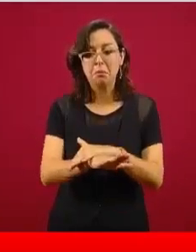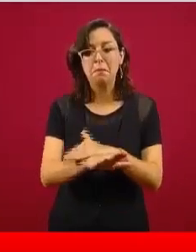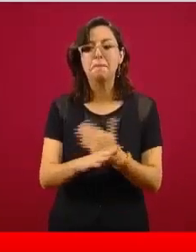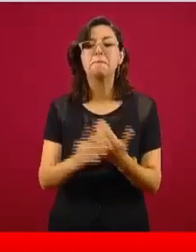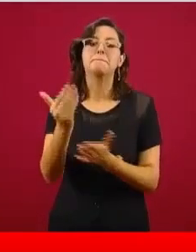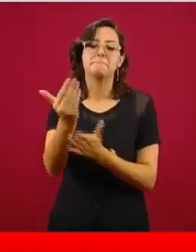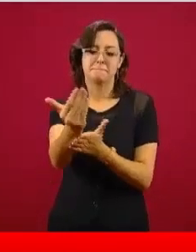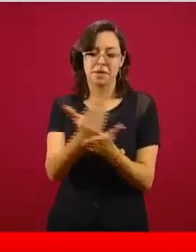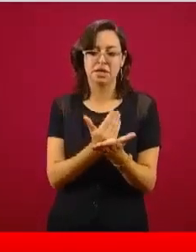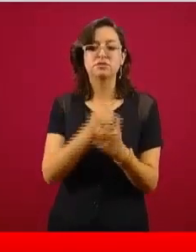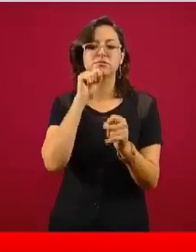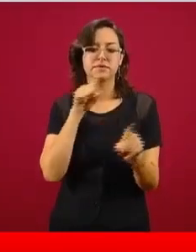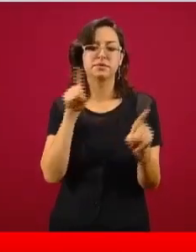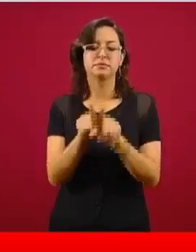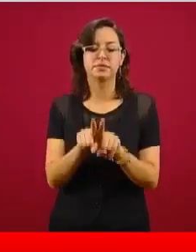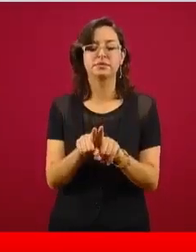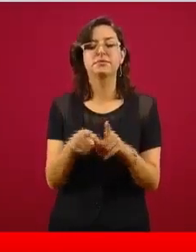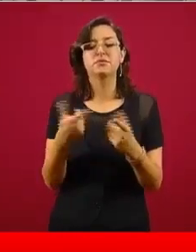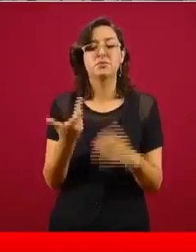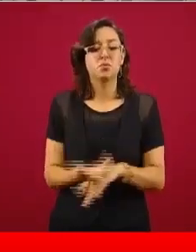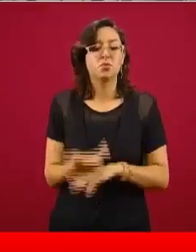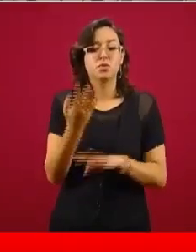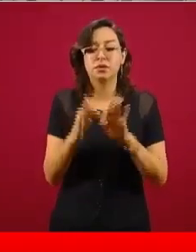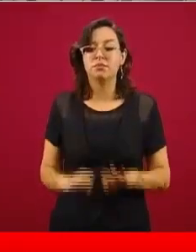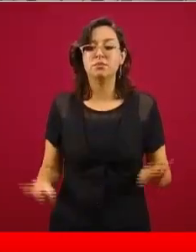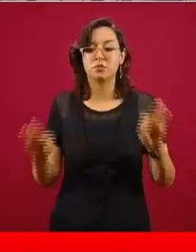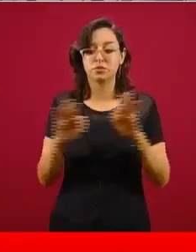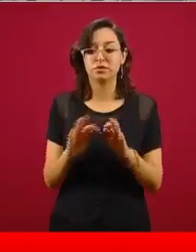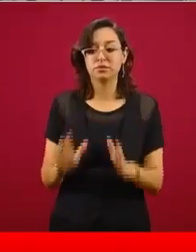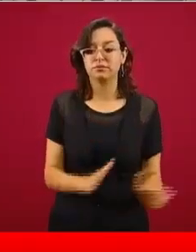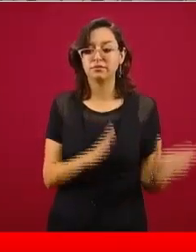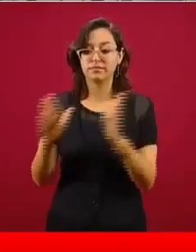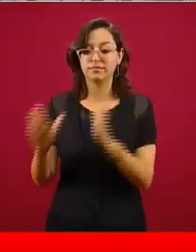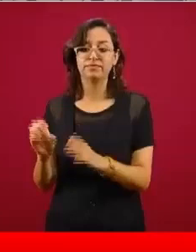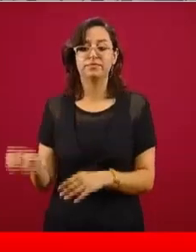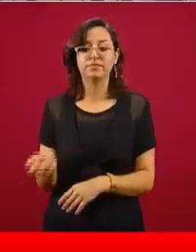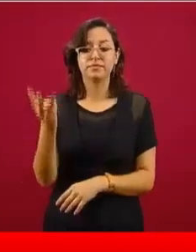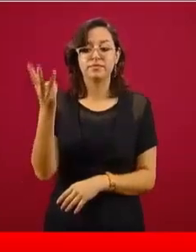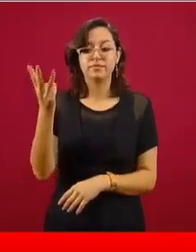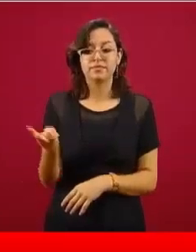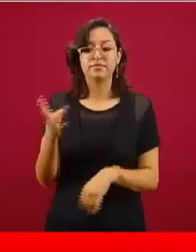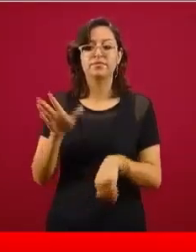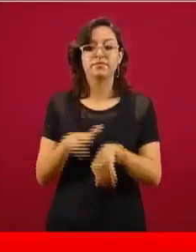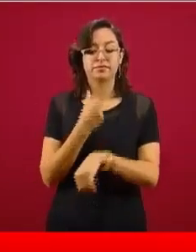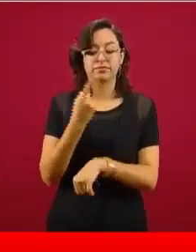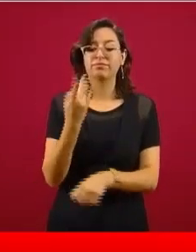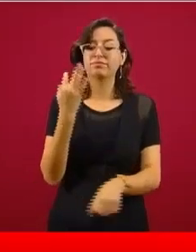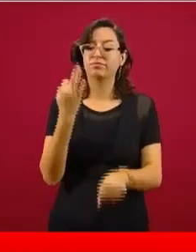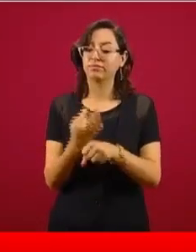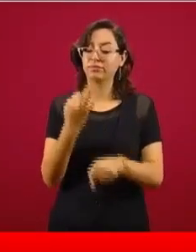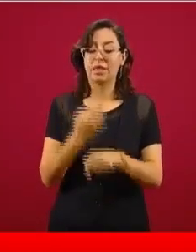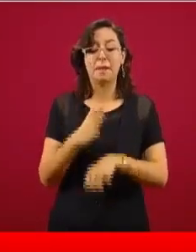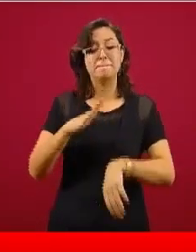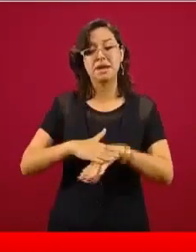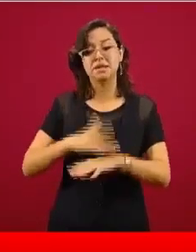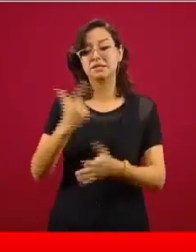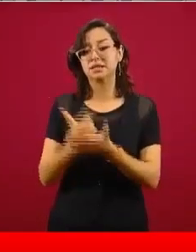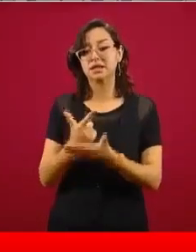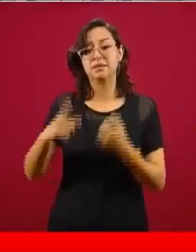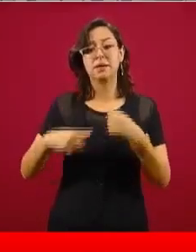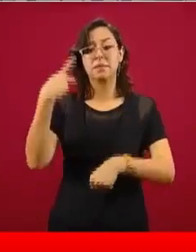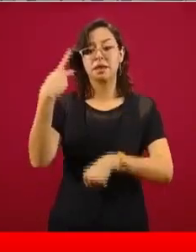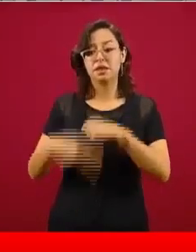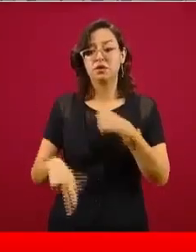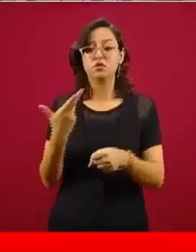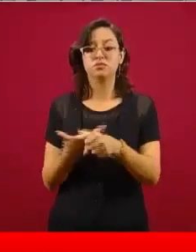y ser atendidas, lo cual es muy, muy importante en la fase tres, porque es donde existe el riesgo de que se saturen los hospitales.